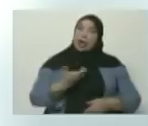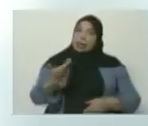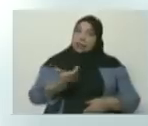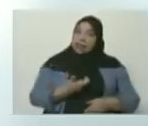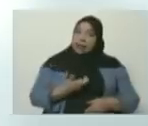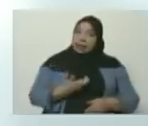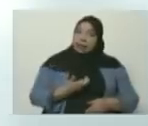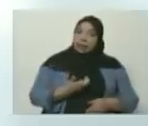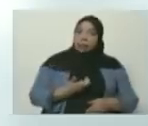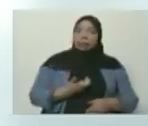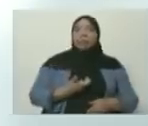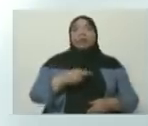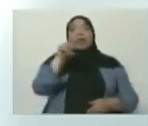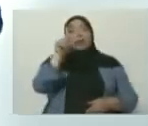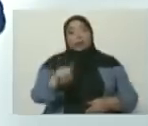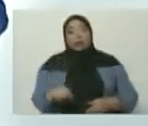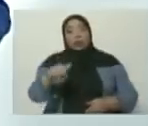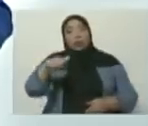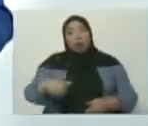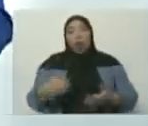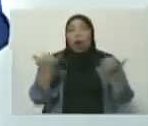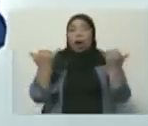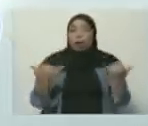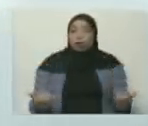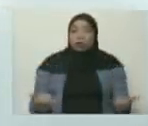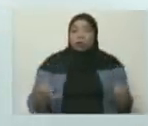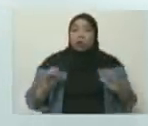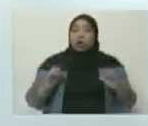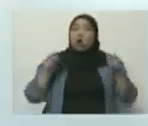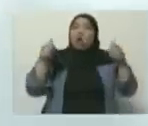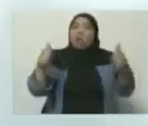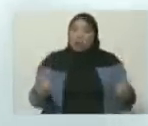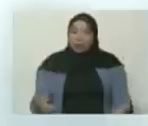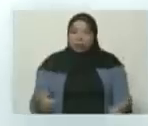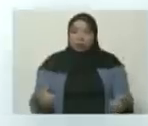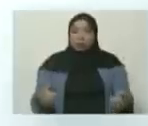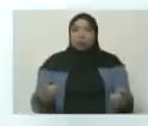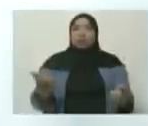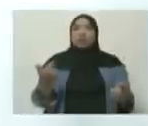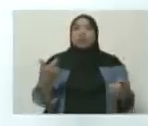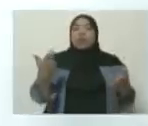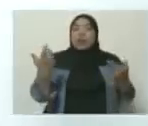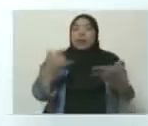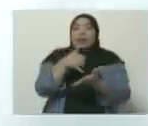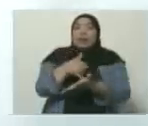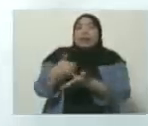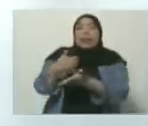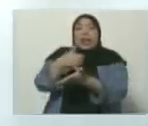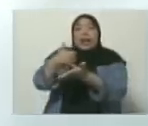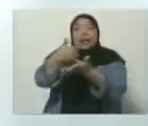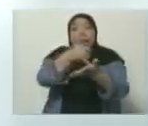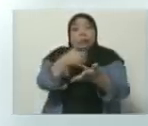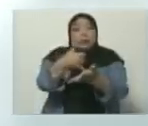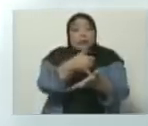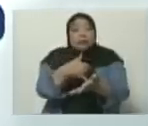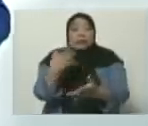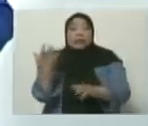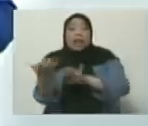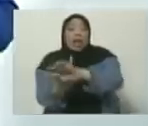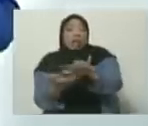alcaldesas, para que a partir de este momento empiece la determinación de zonas de vulnerabilidad que podamos